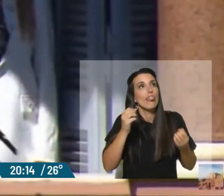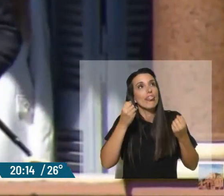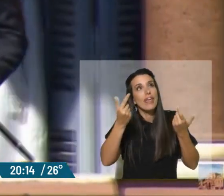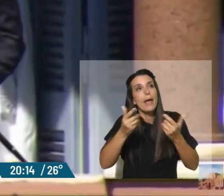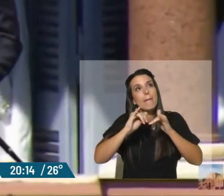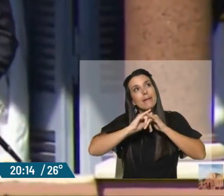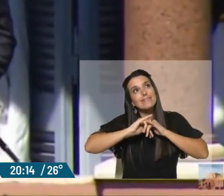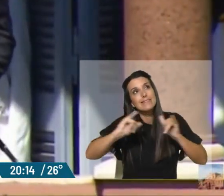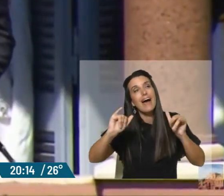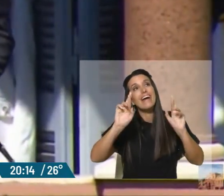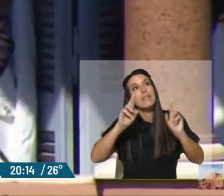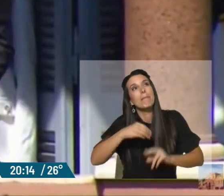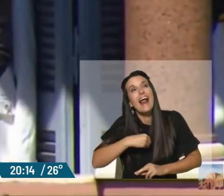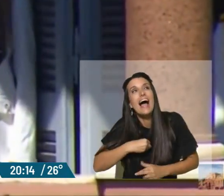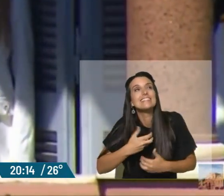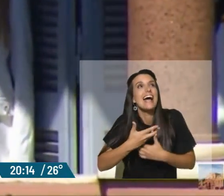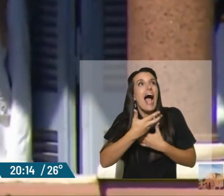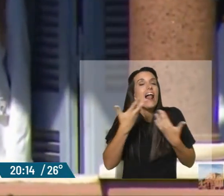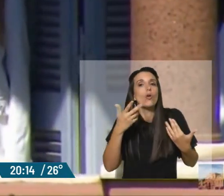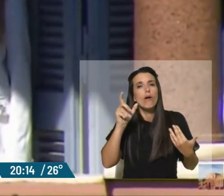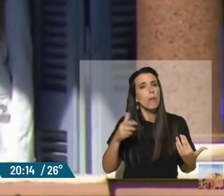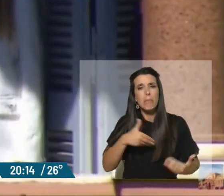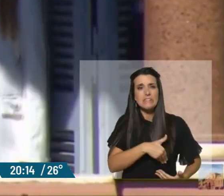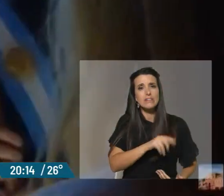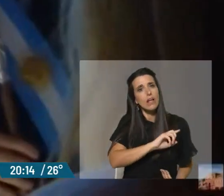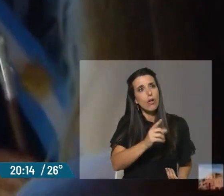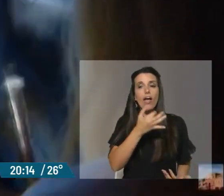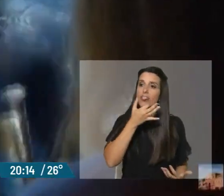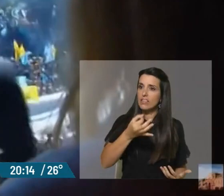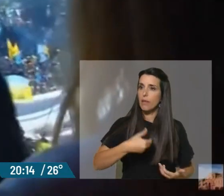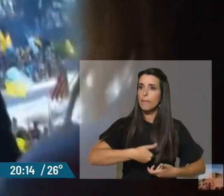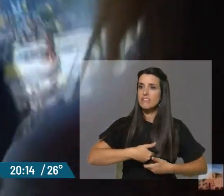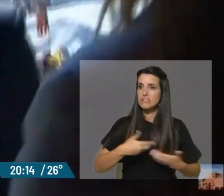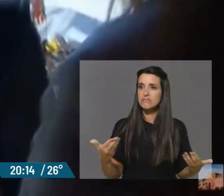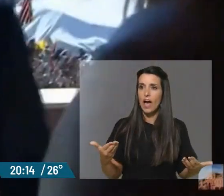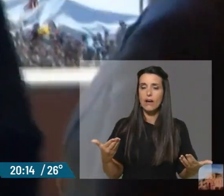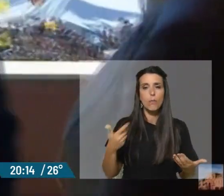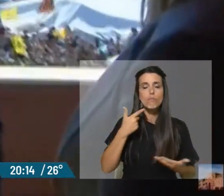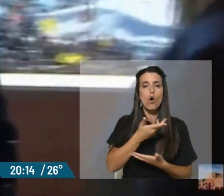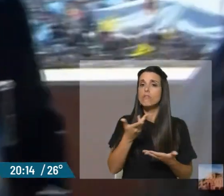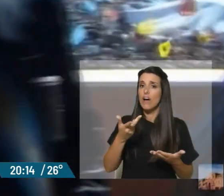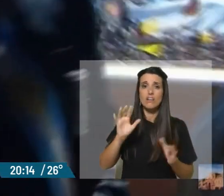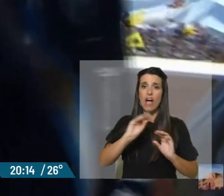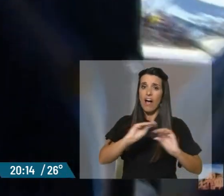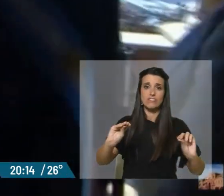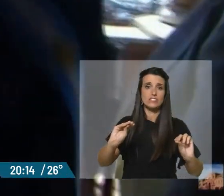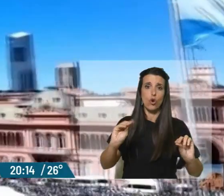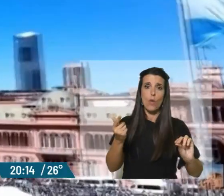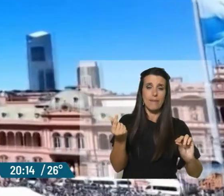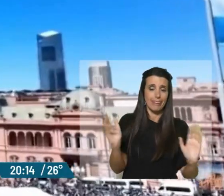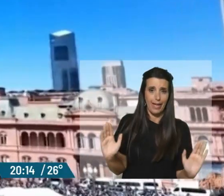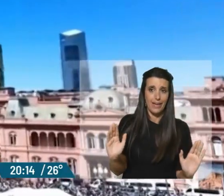un mensaje de esperanza hace la elección de presentar, de trazar este panorama tan dramático?